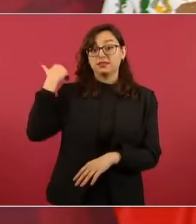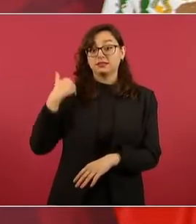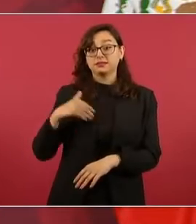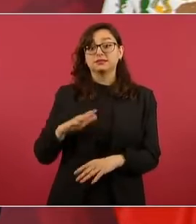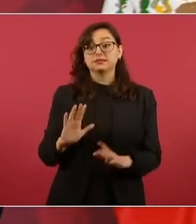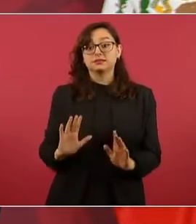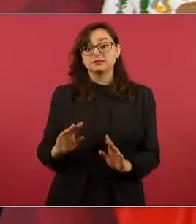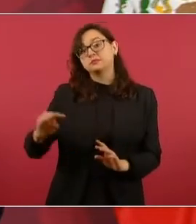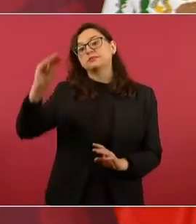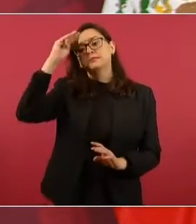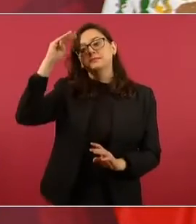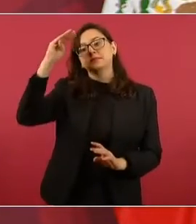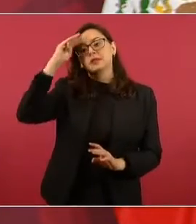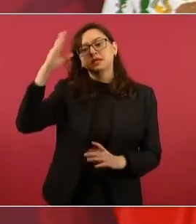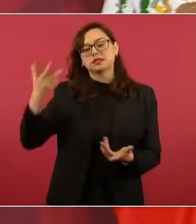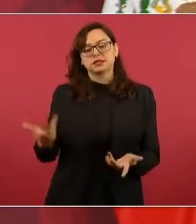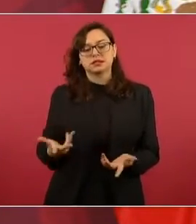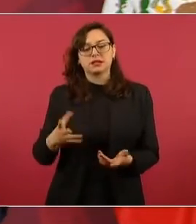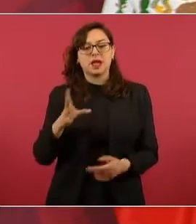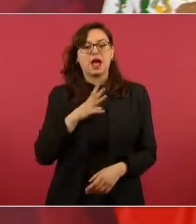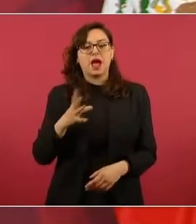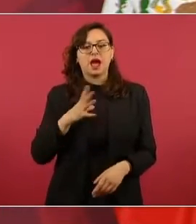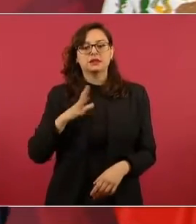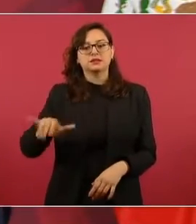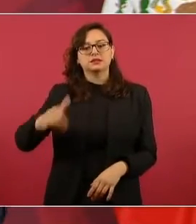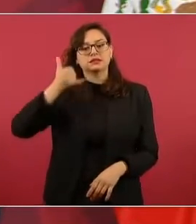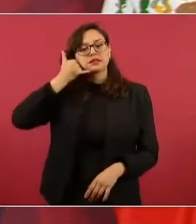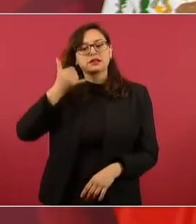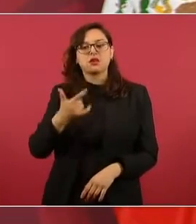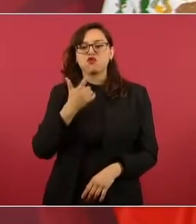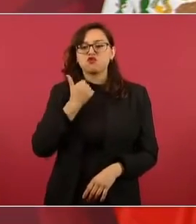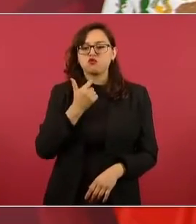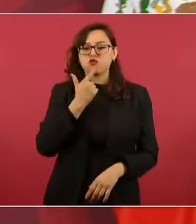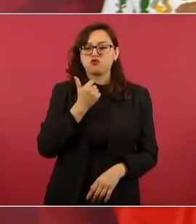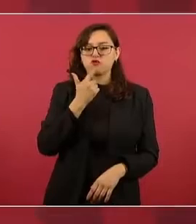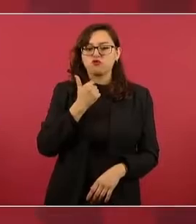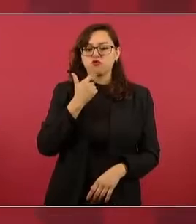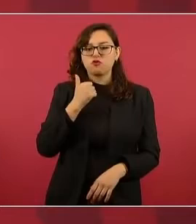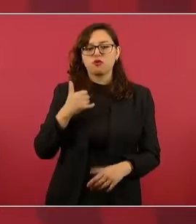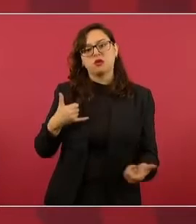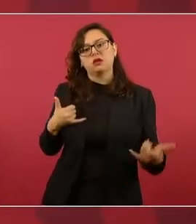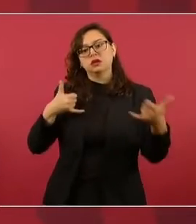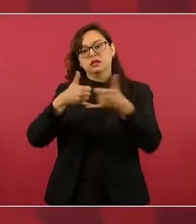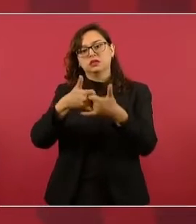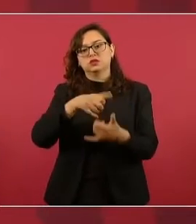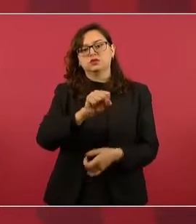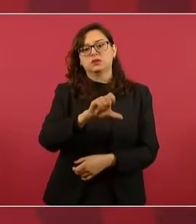Había hasta teléfono rojo con el presidente de la Corte